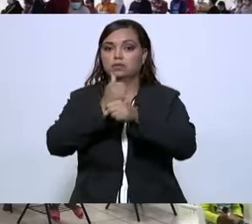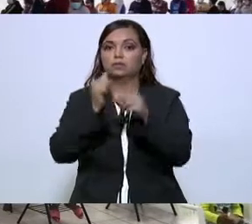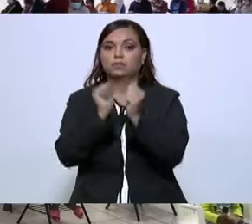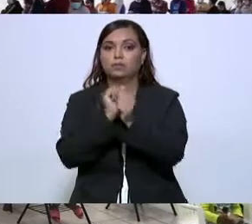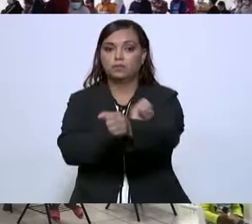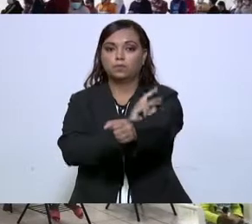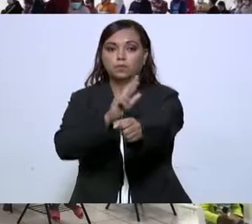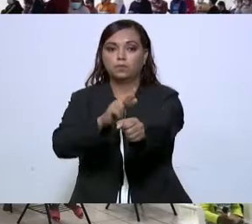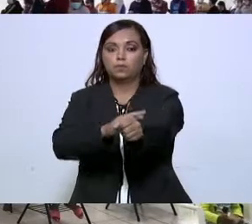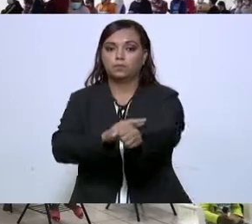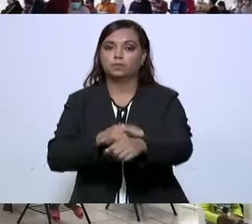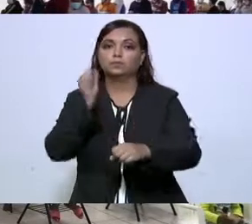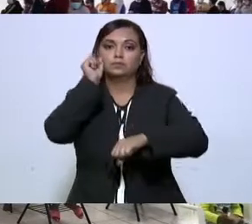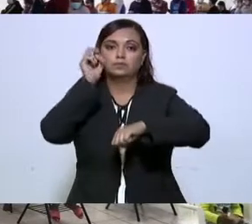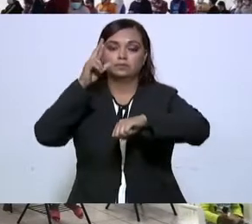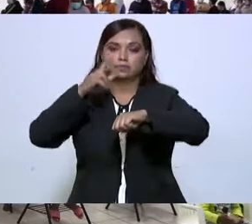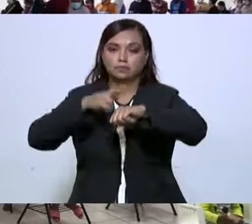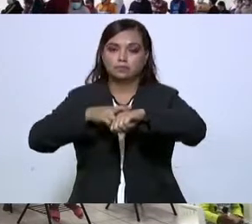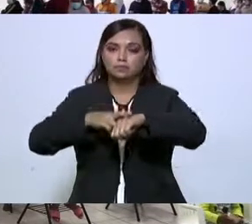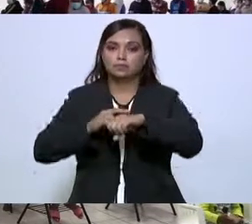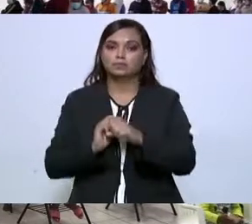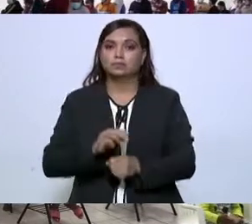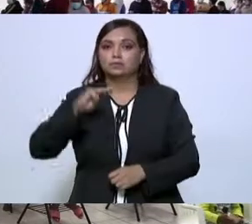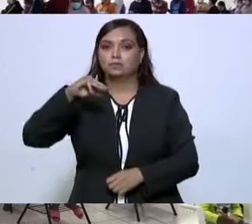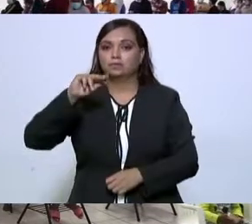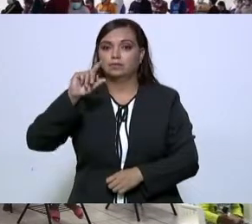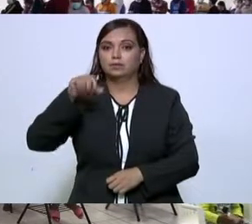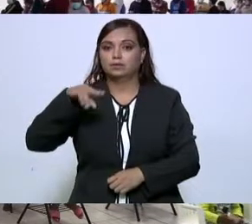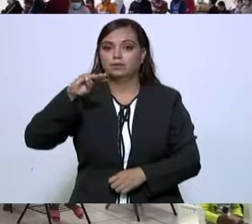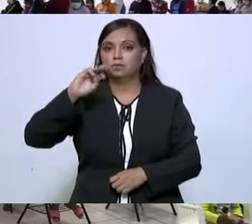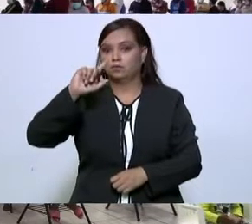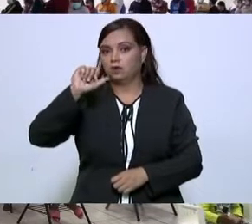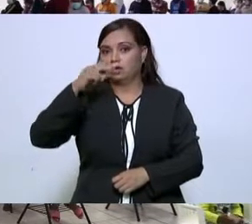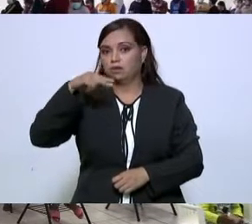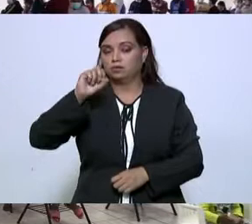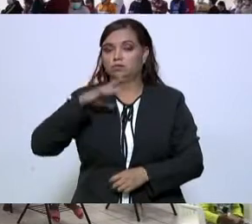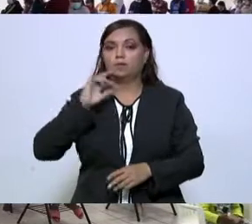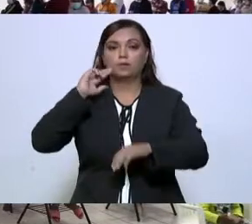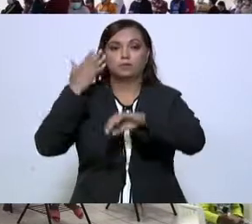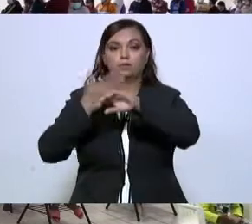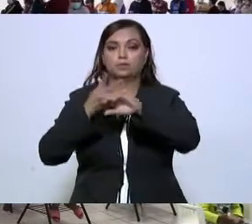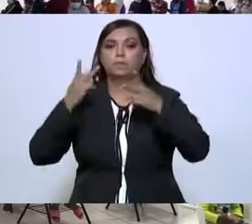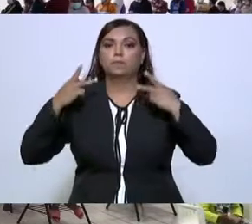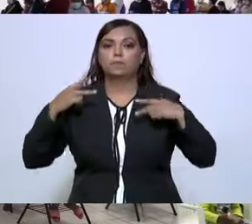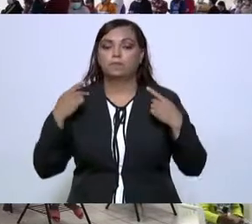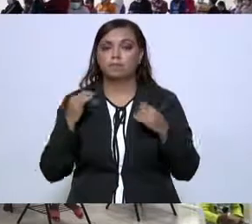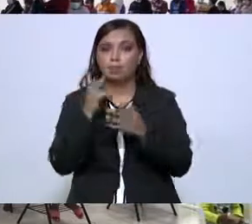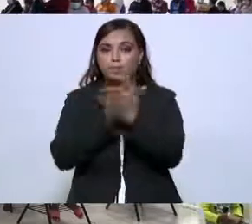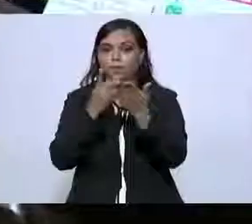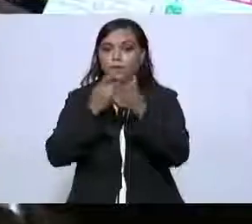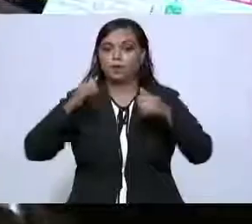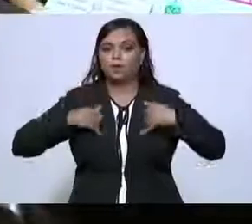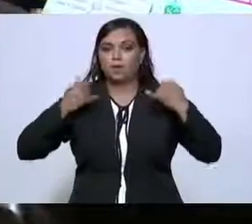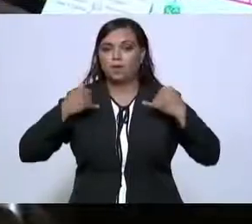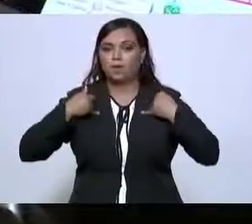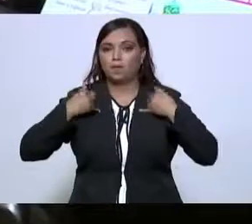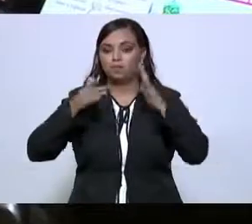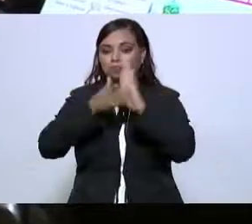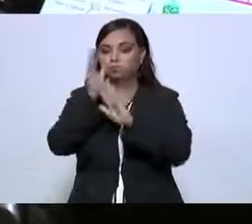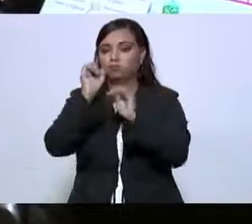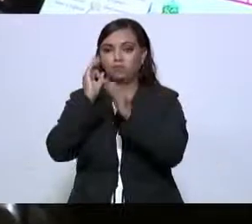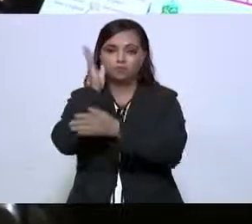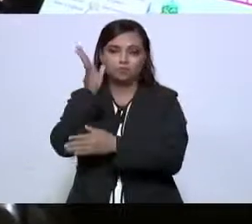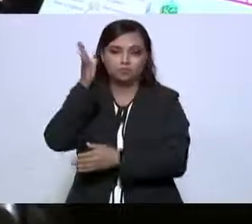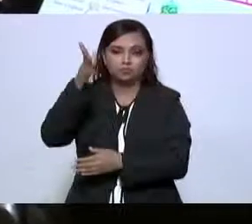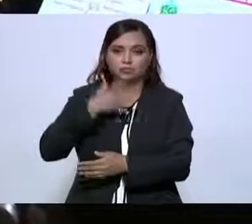coordinación del subsecretario Marat Bolaños, responsable del programa Jóvenes Construyendo el Futuro, que tiene esta